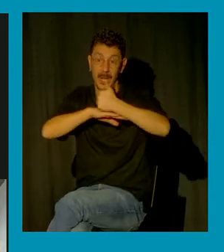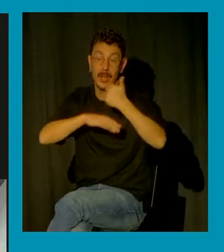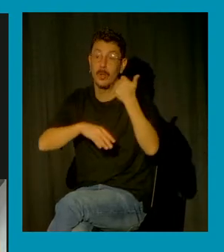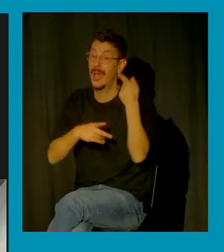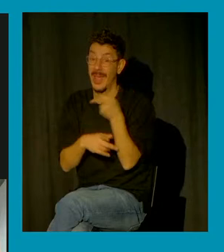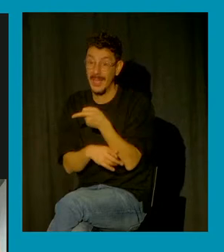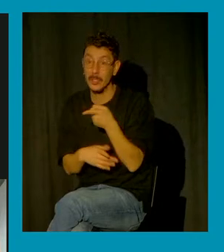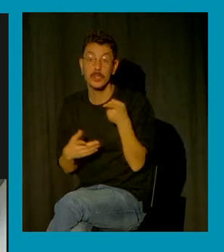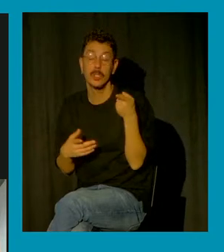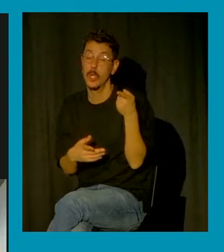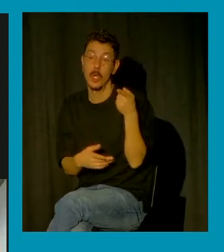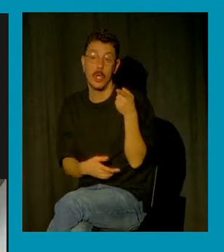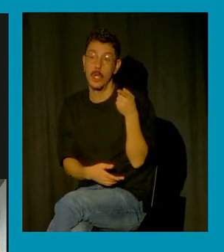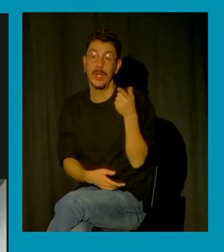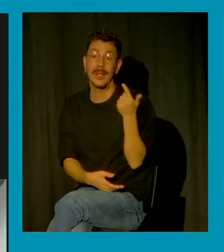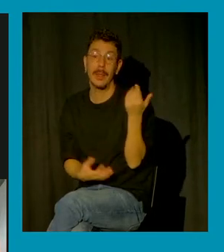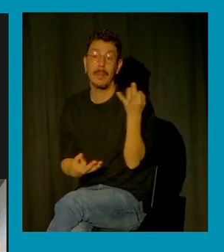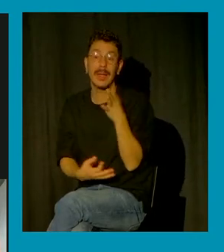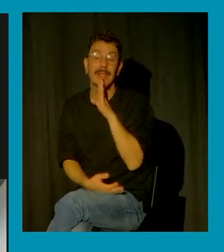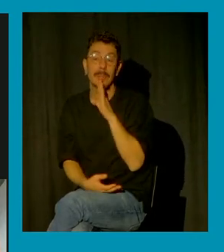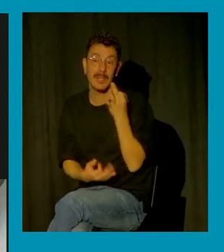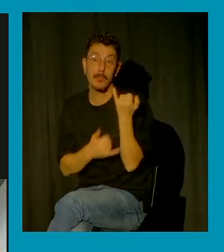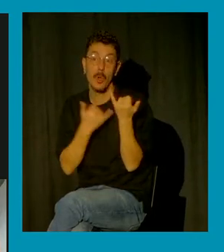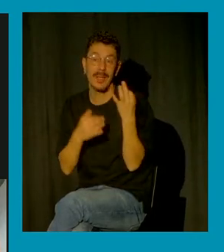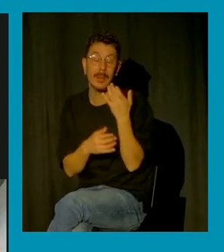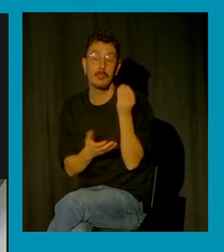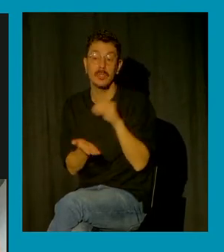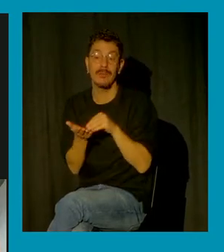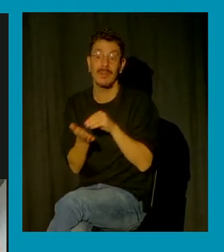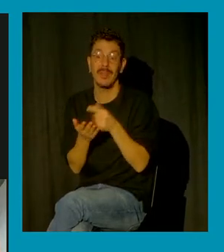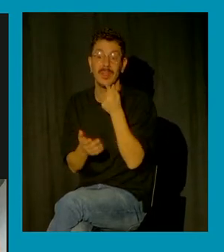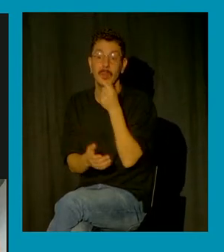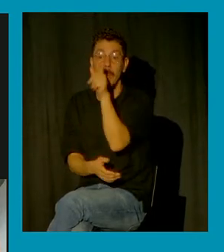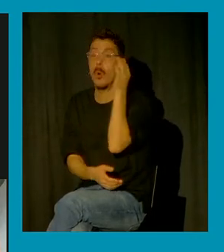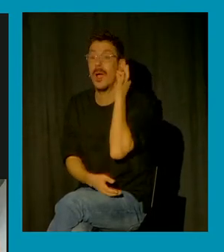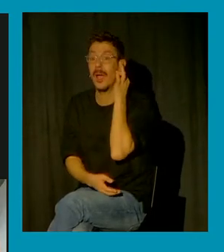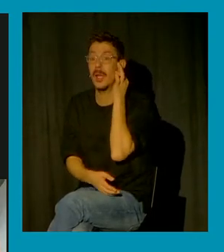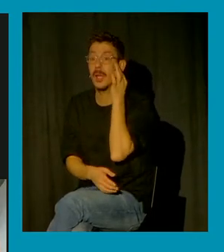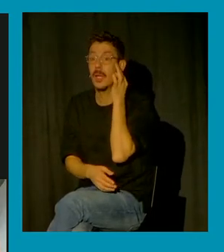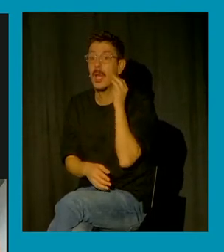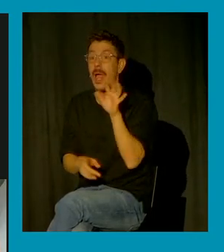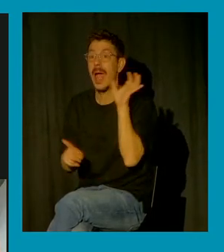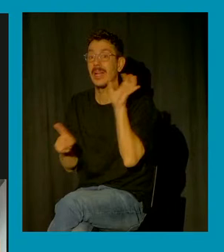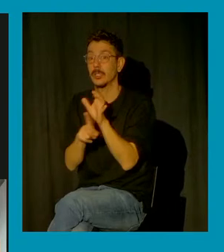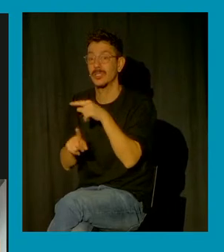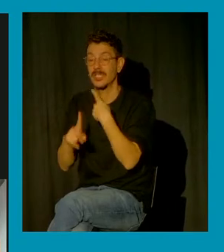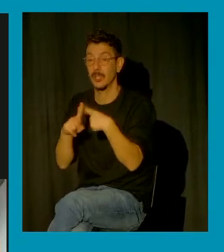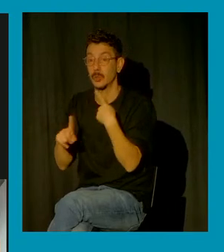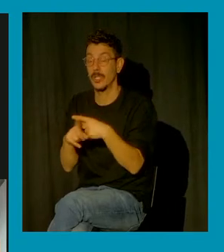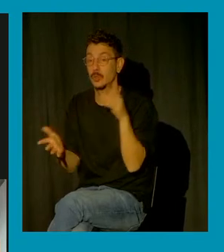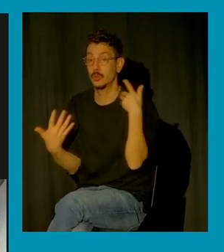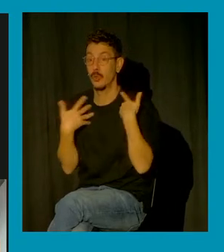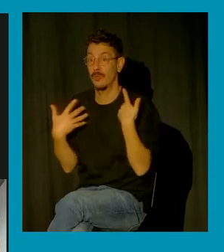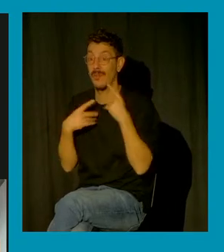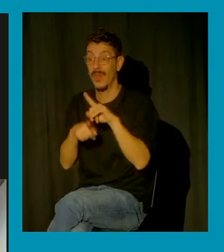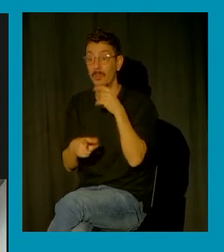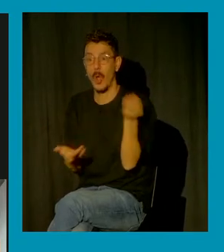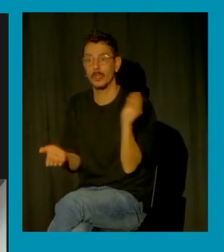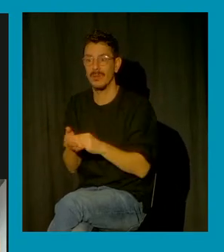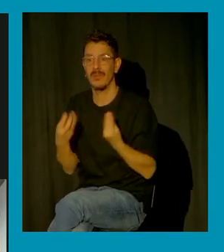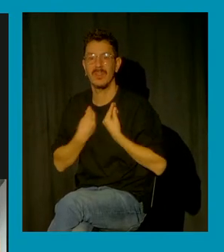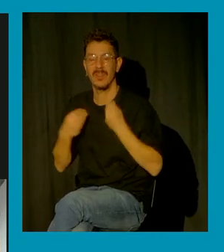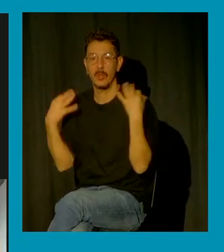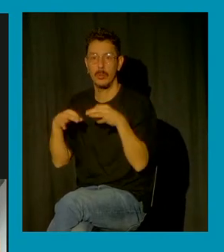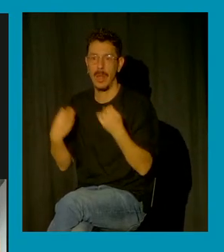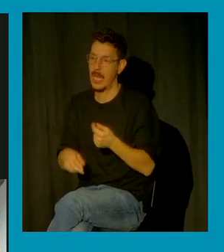entonces yo creo que todo esto está enlazado con el tema de la protección y con el tema del control sobre nuestros cuerpos y sobre